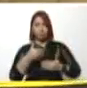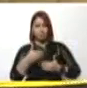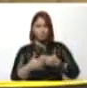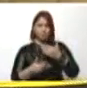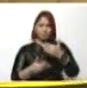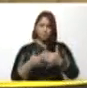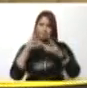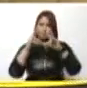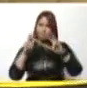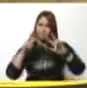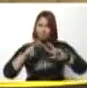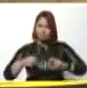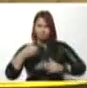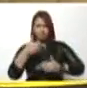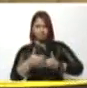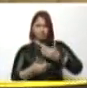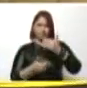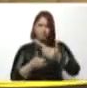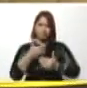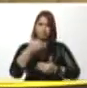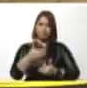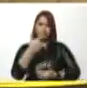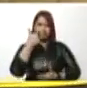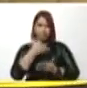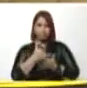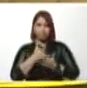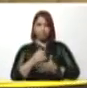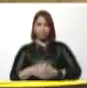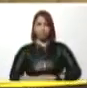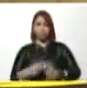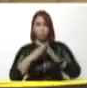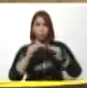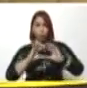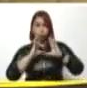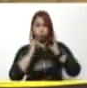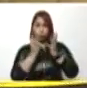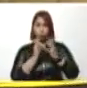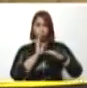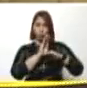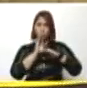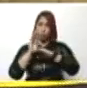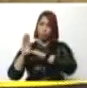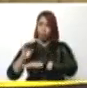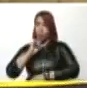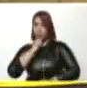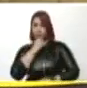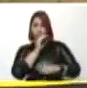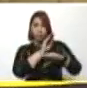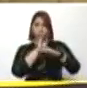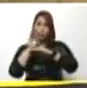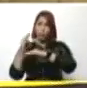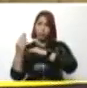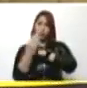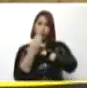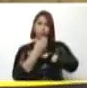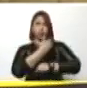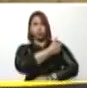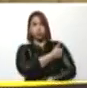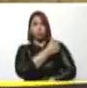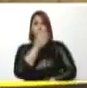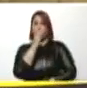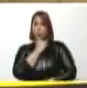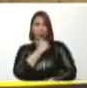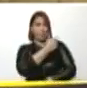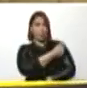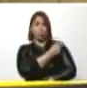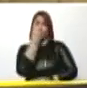vamos llevando la situación. Todo el mundo a cuidarse. La clave es cuidarse. Vacunarse. El que no se ha vacunado,